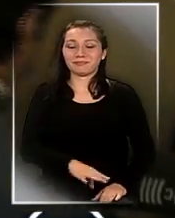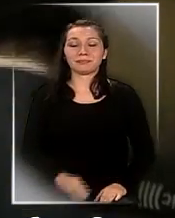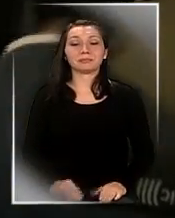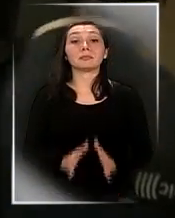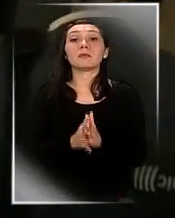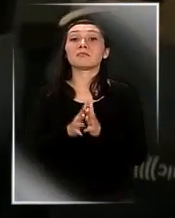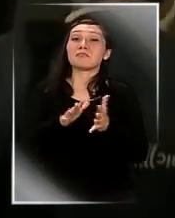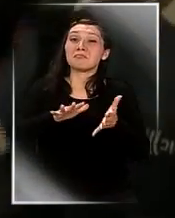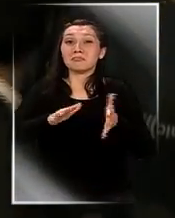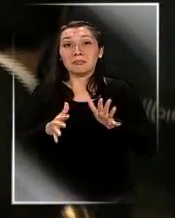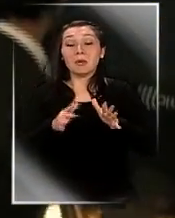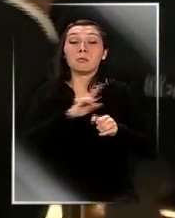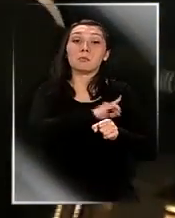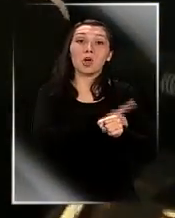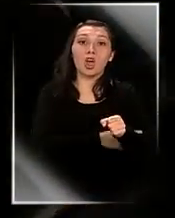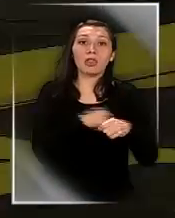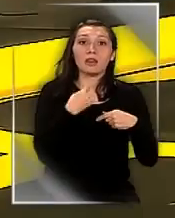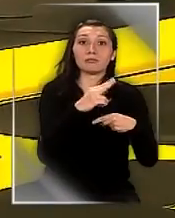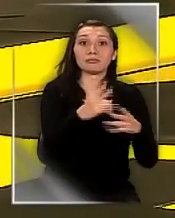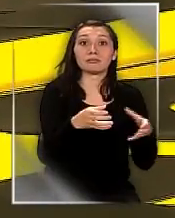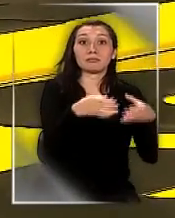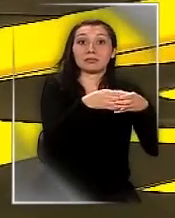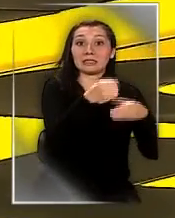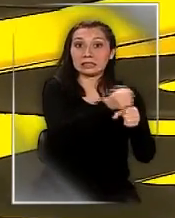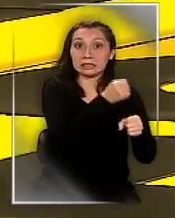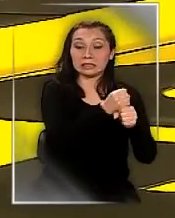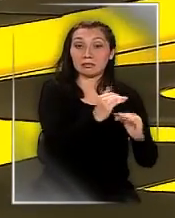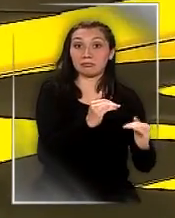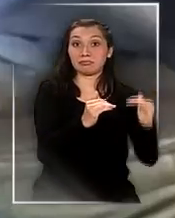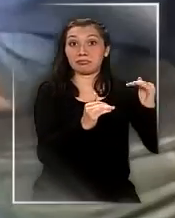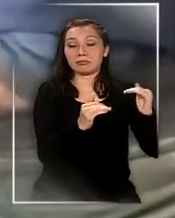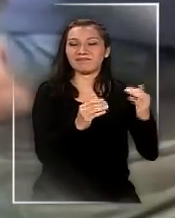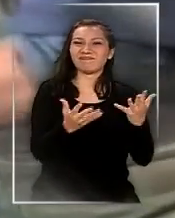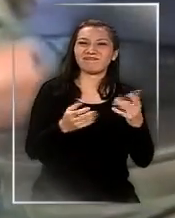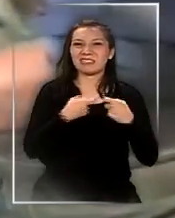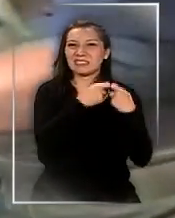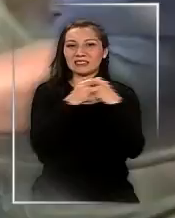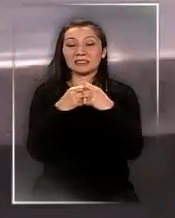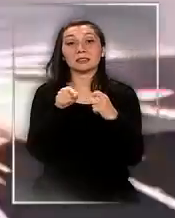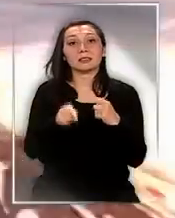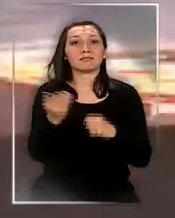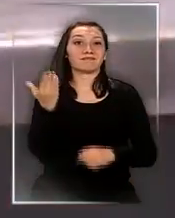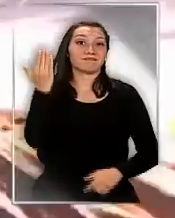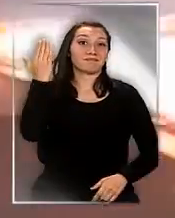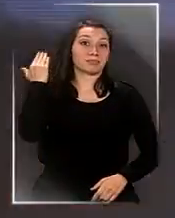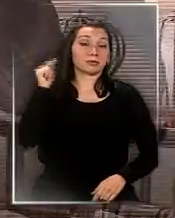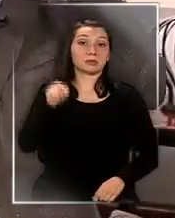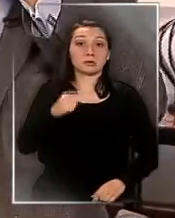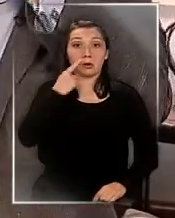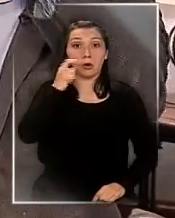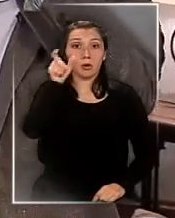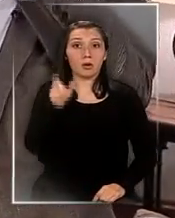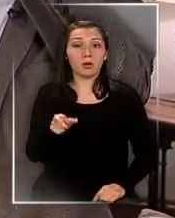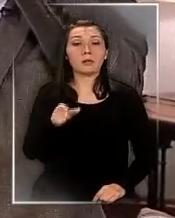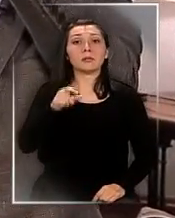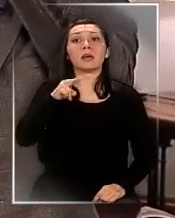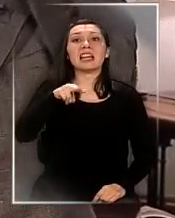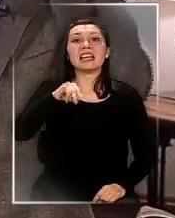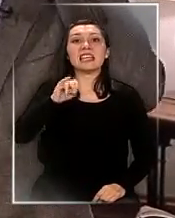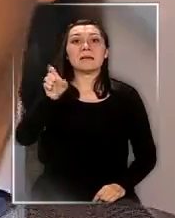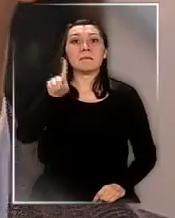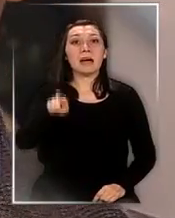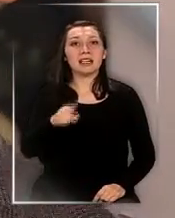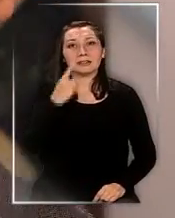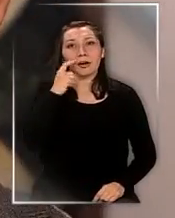Más o menos poder para los sindicatos. Esa pelea es poco productiva y parte del pasado para este hombre. Nima Zanandaji